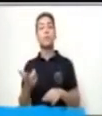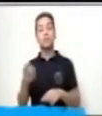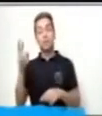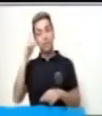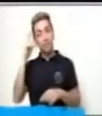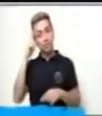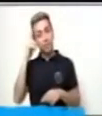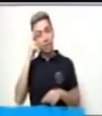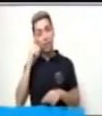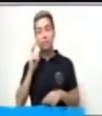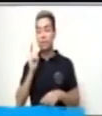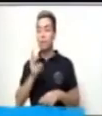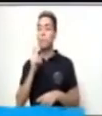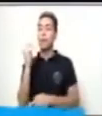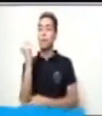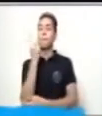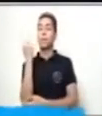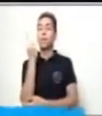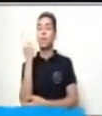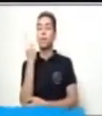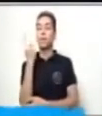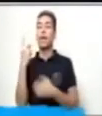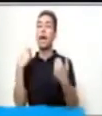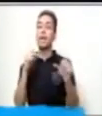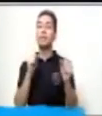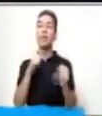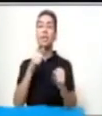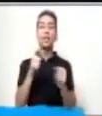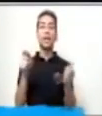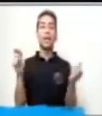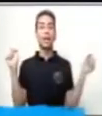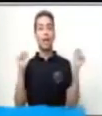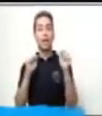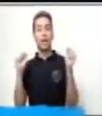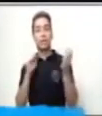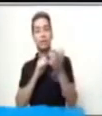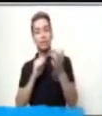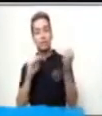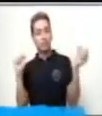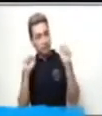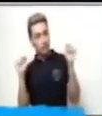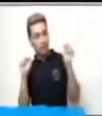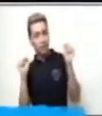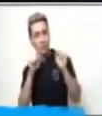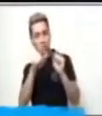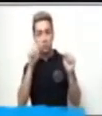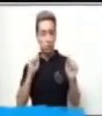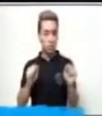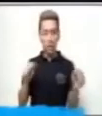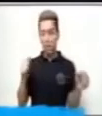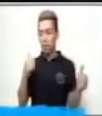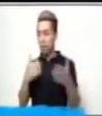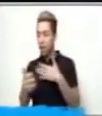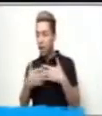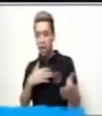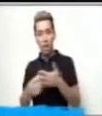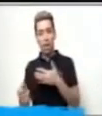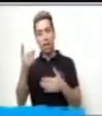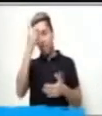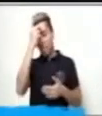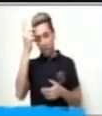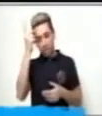es muy importante realizar algún ejercicio antes de poder desarrollar alguna tarea